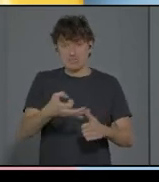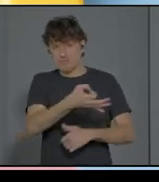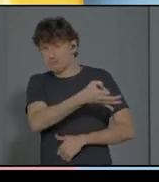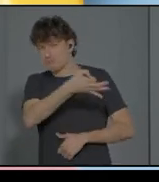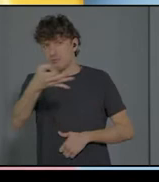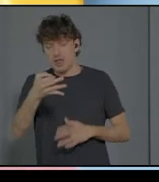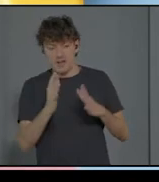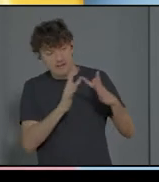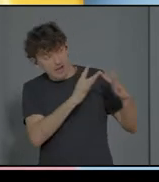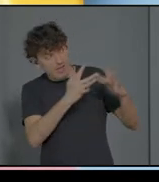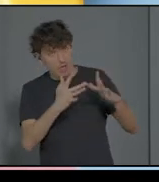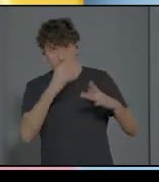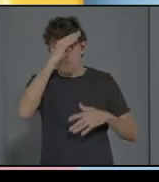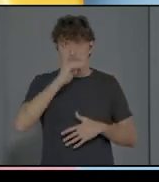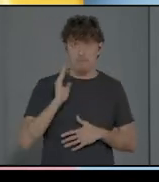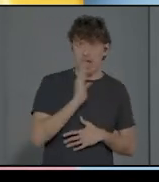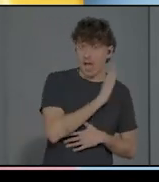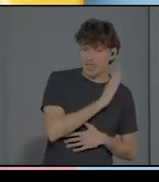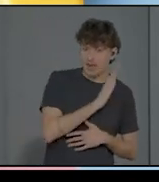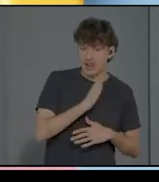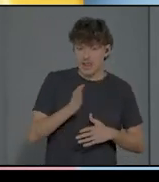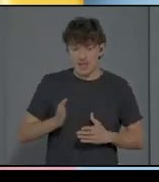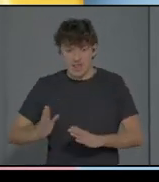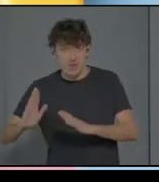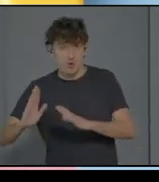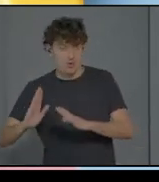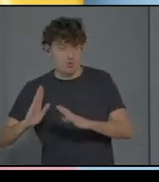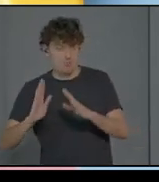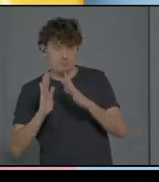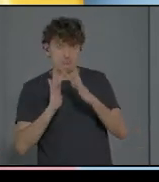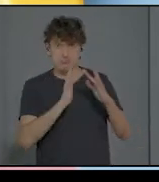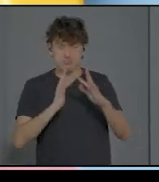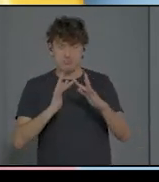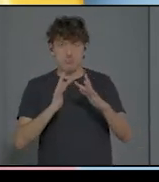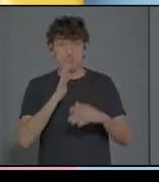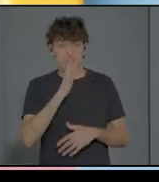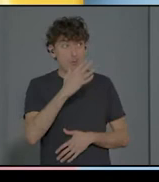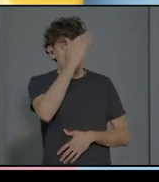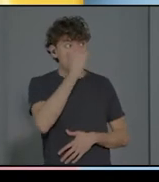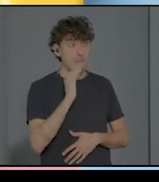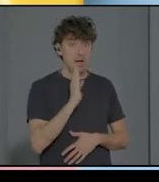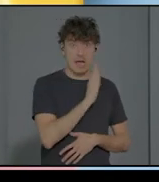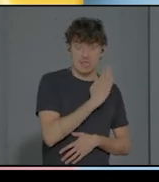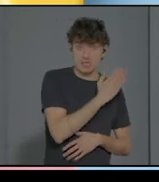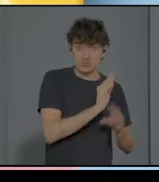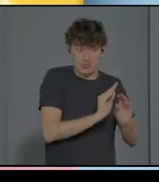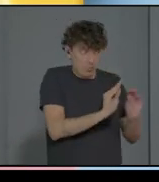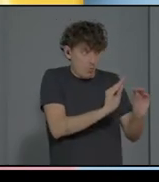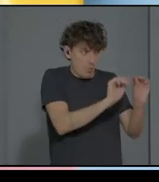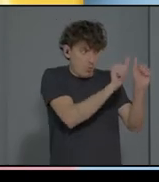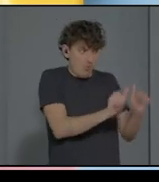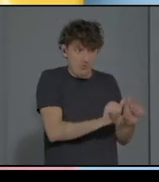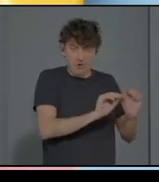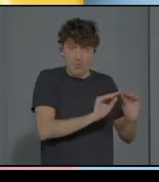Porque el progenitor en su manera, en su manera continua con el niño, es